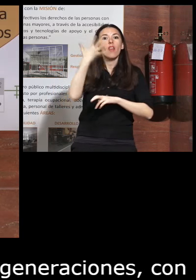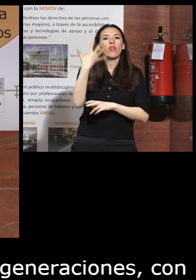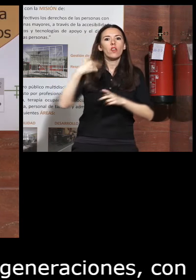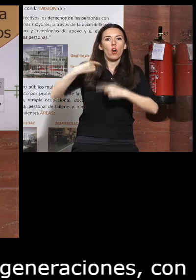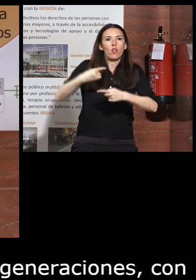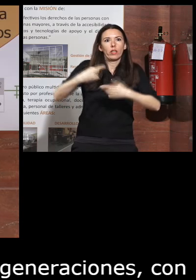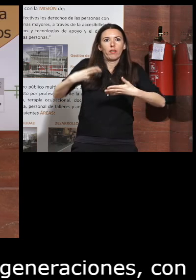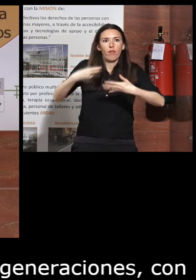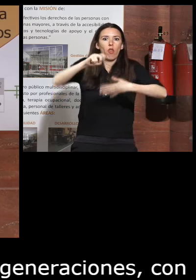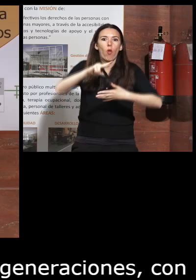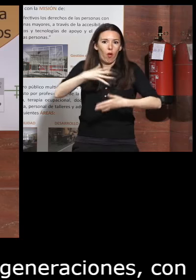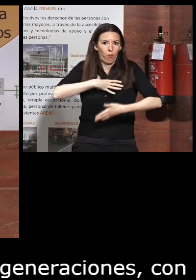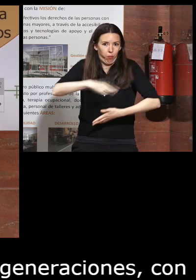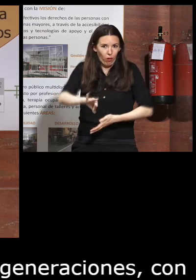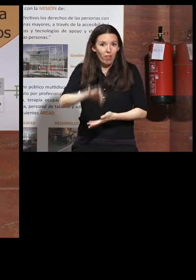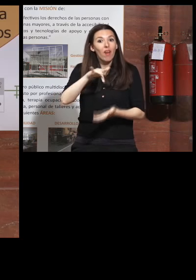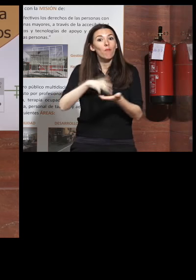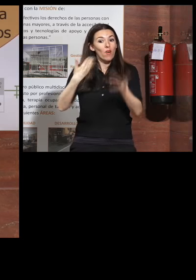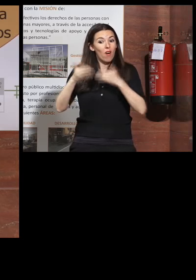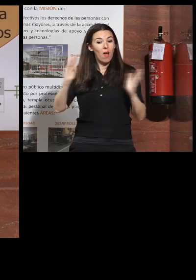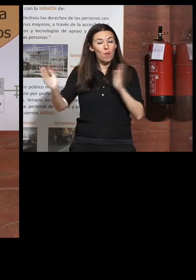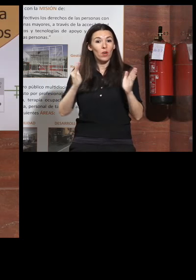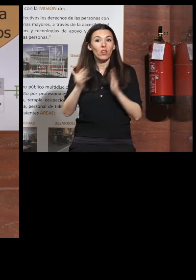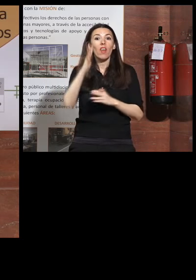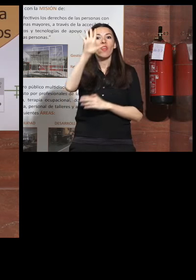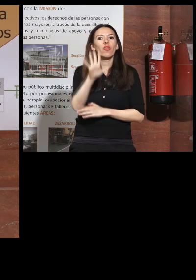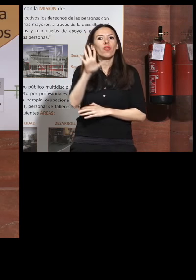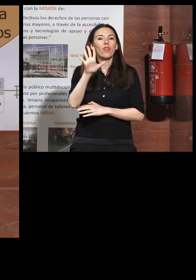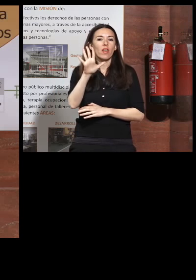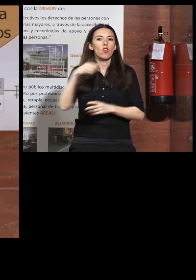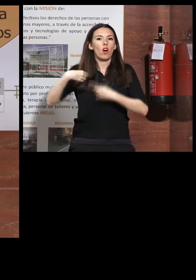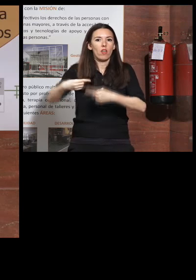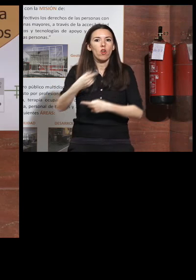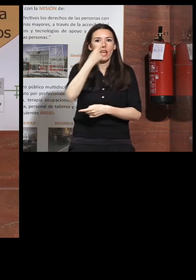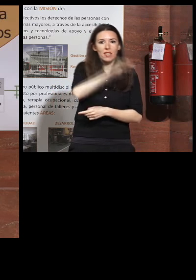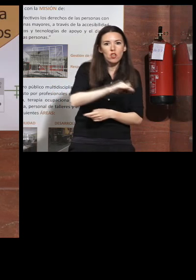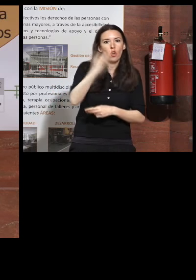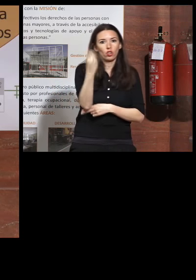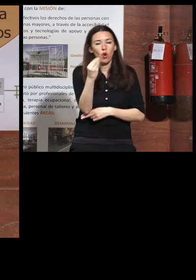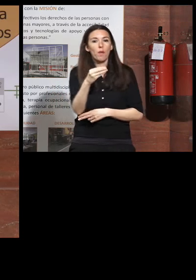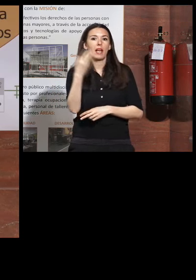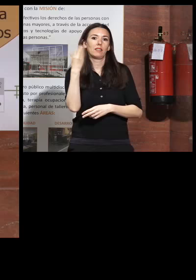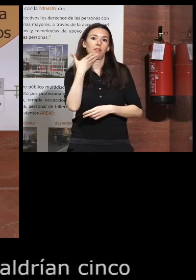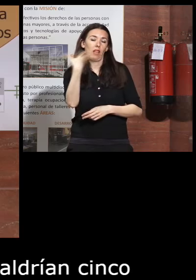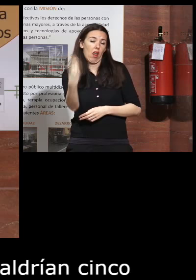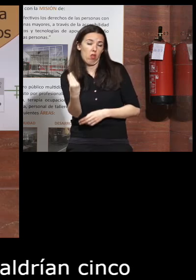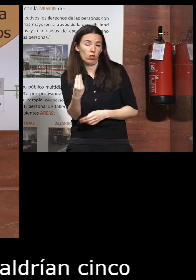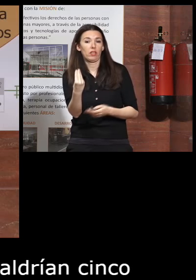7 o una docena pero en aquel momento eran 5 generaciones niños, jóvenes, adolescentes